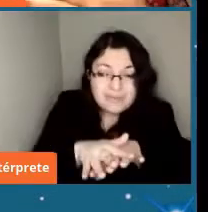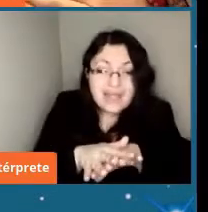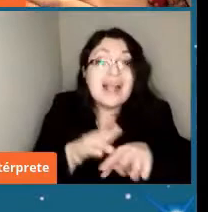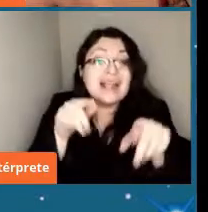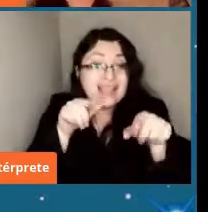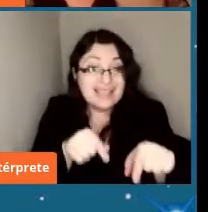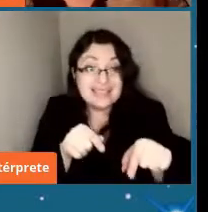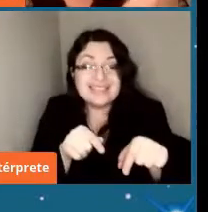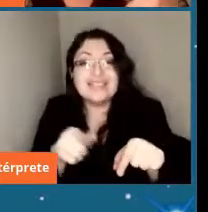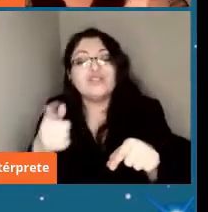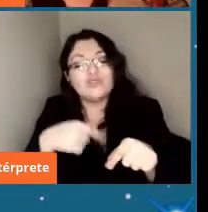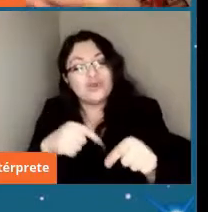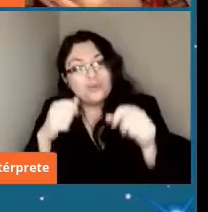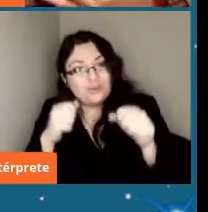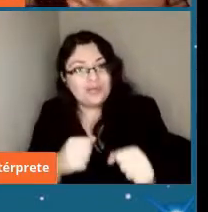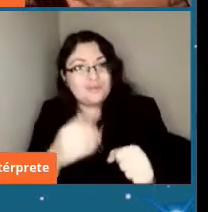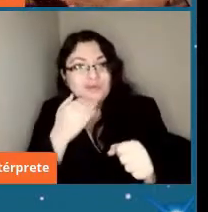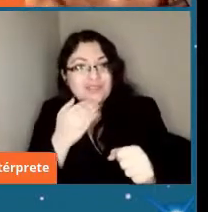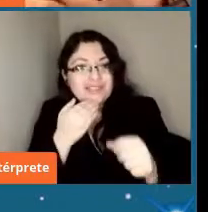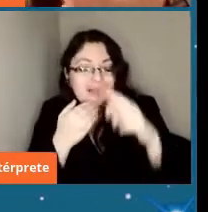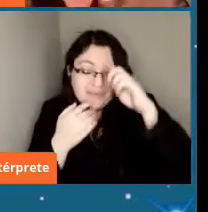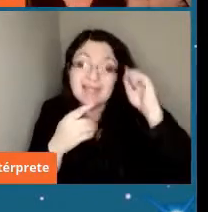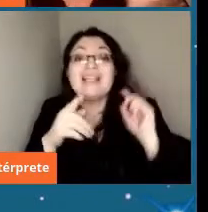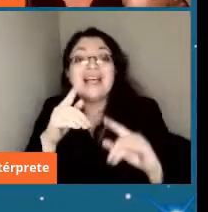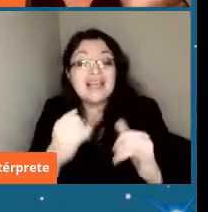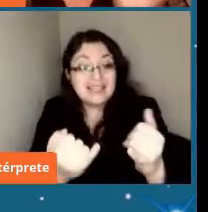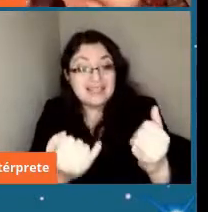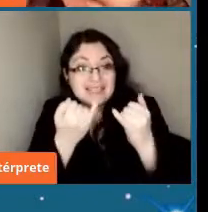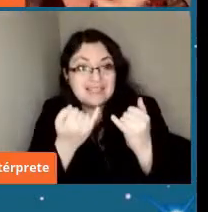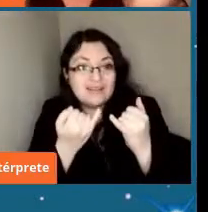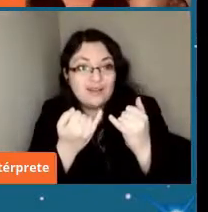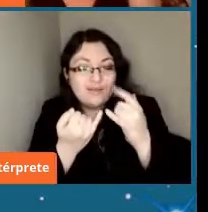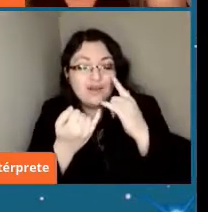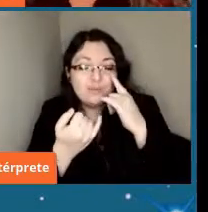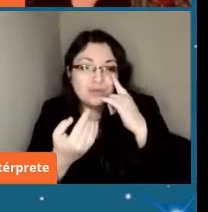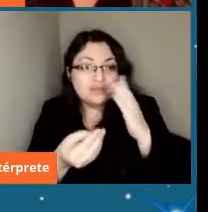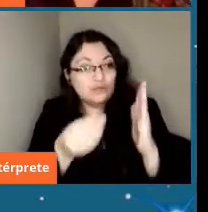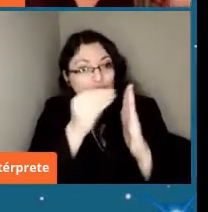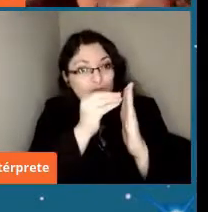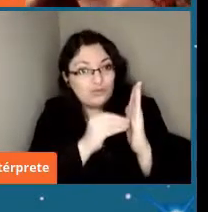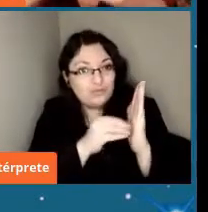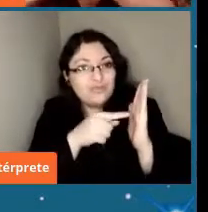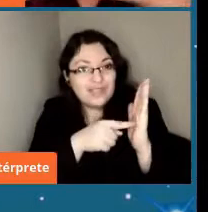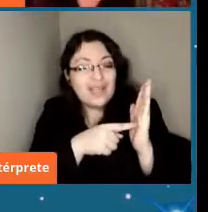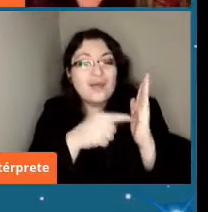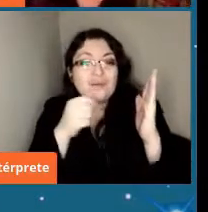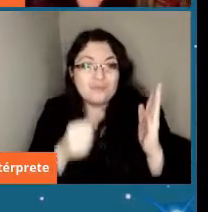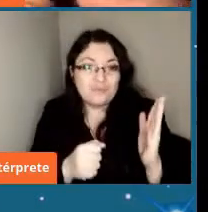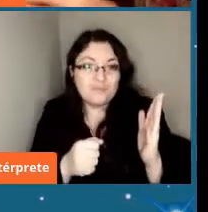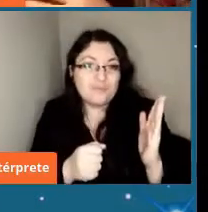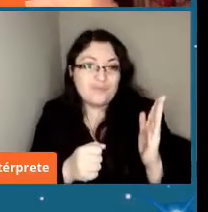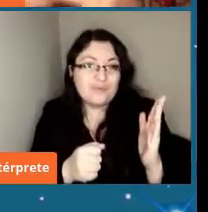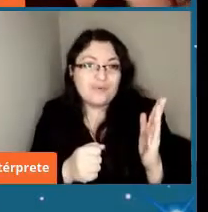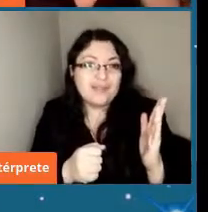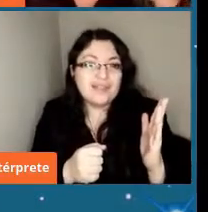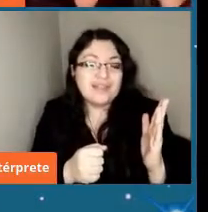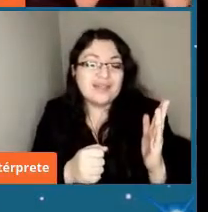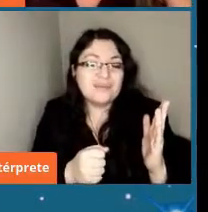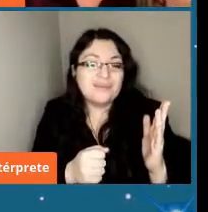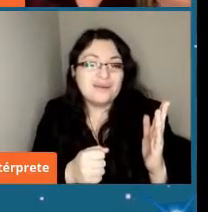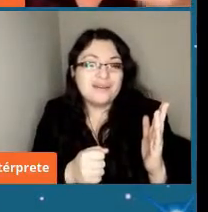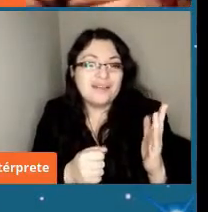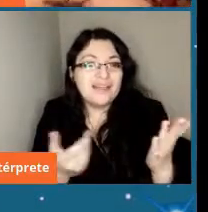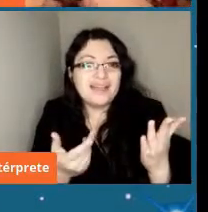esa forma entonces podemos integrar una información para el el punto cúlmine de la carrera de un geólogo